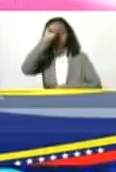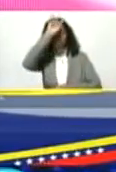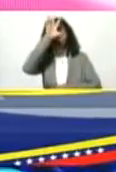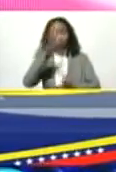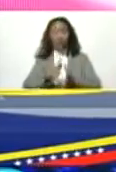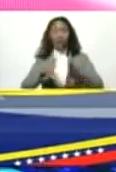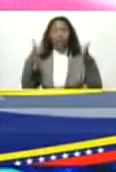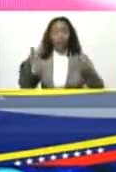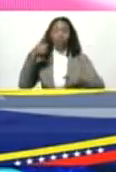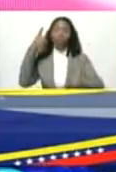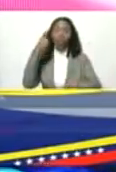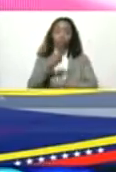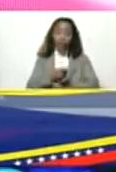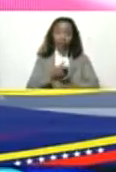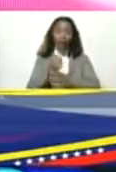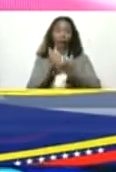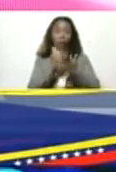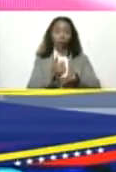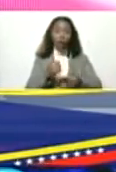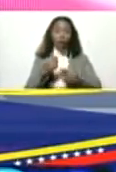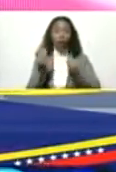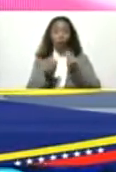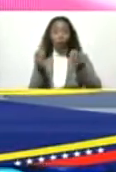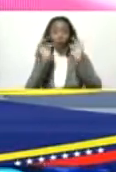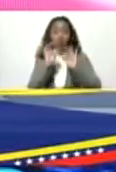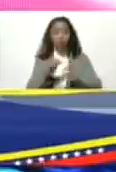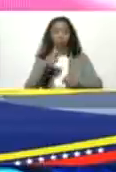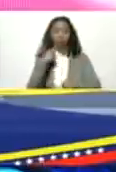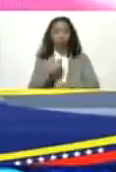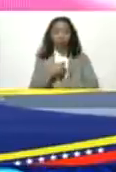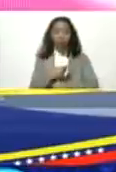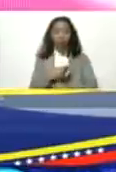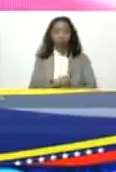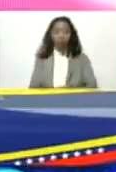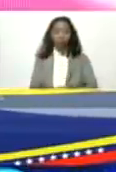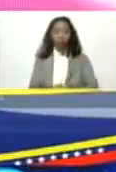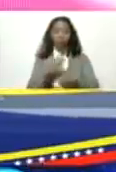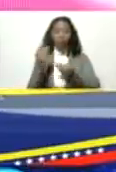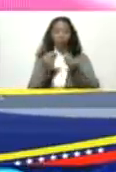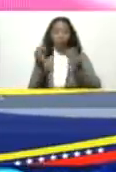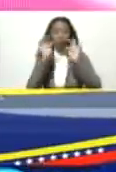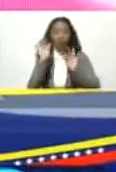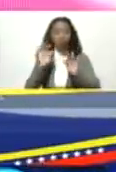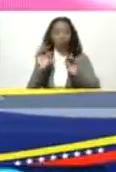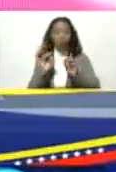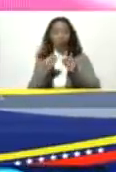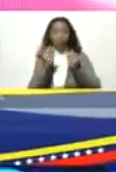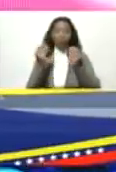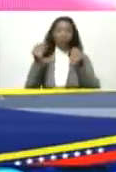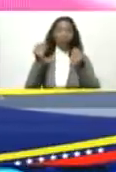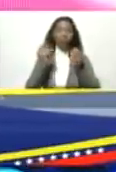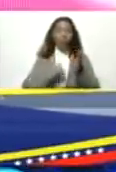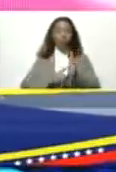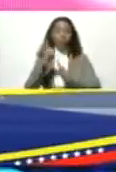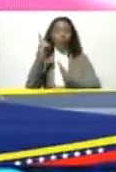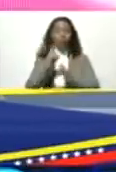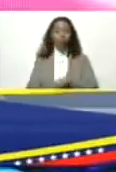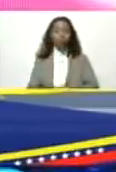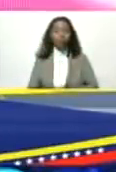que debe servir también como palanca de financiamiento como palanca de creación de riqueza para el desarrollo